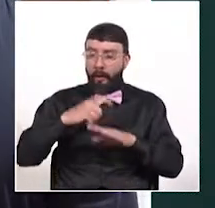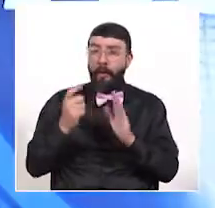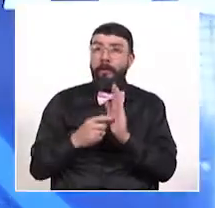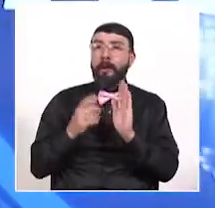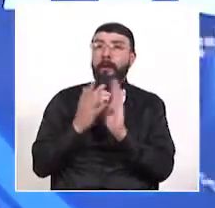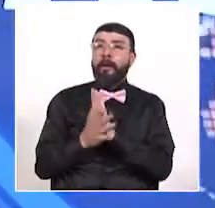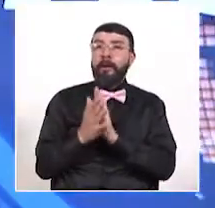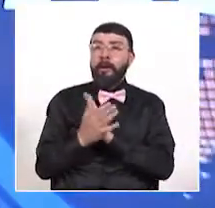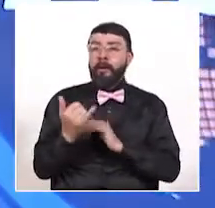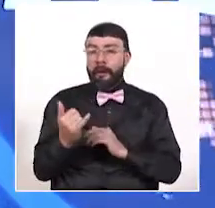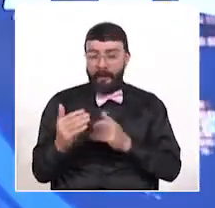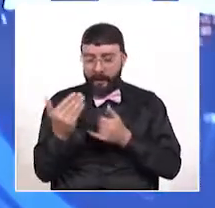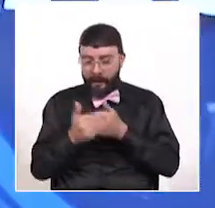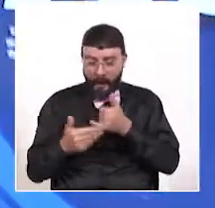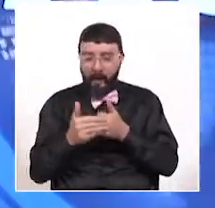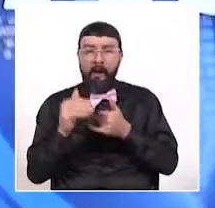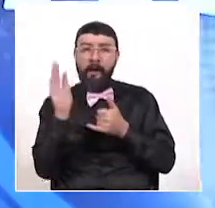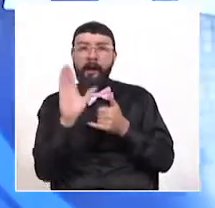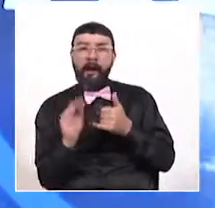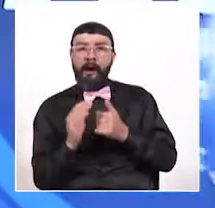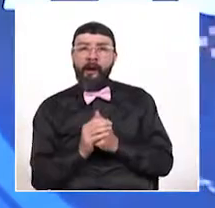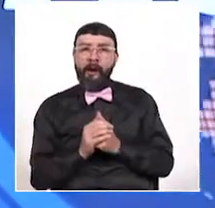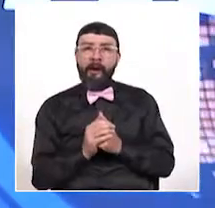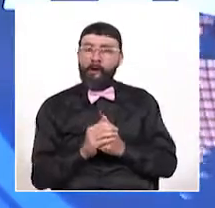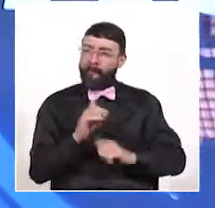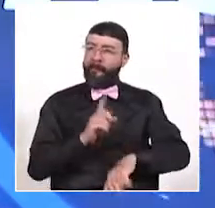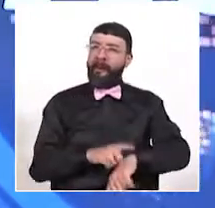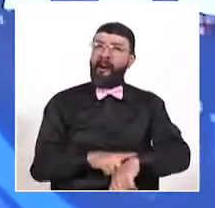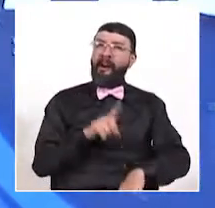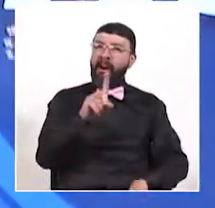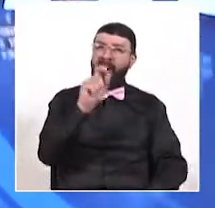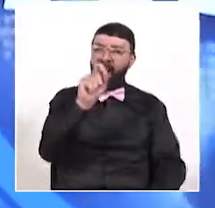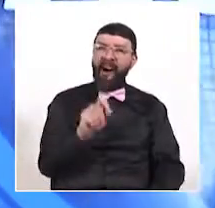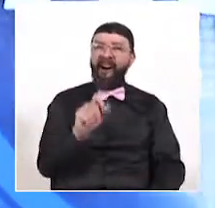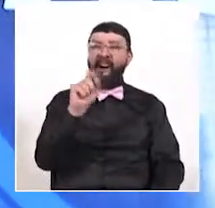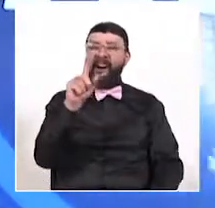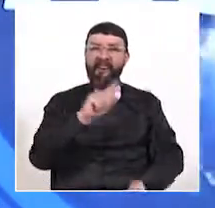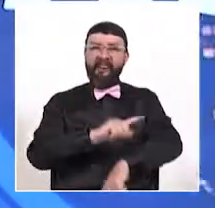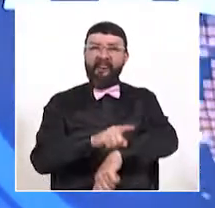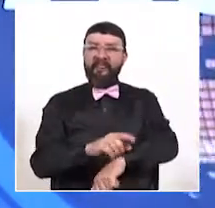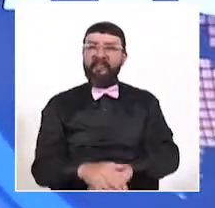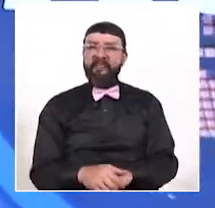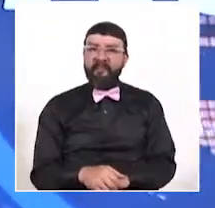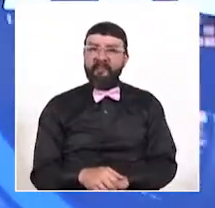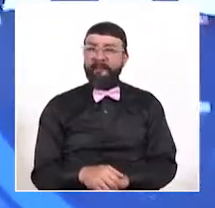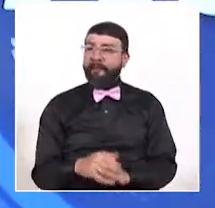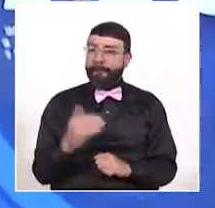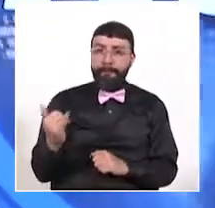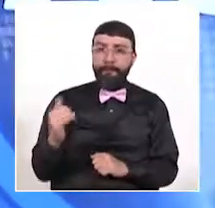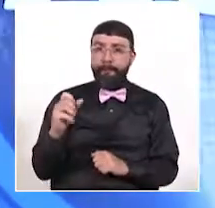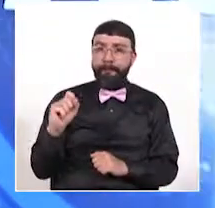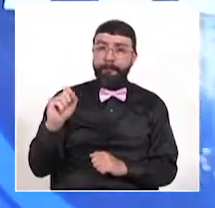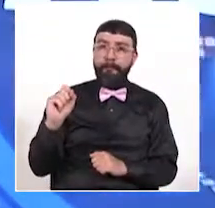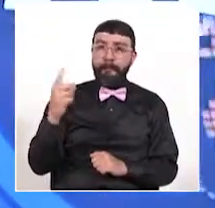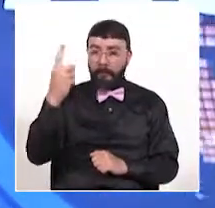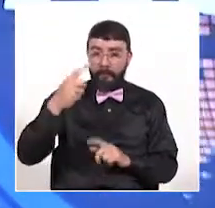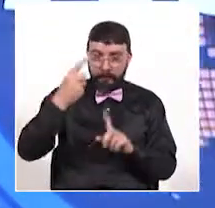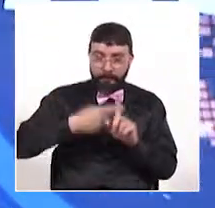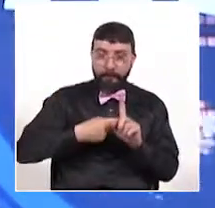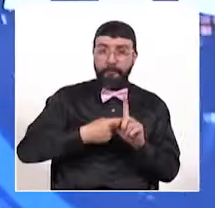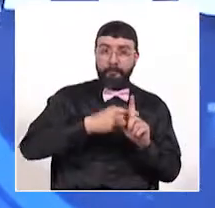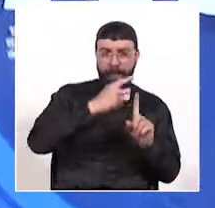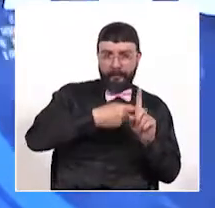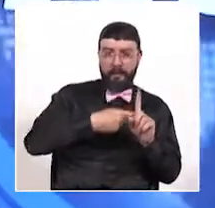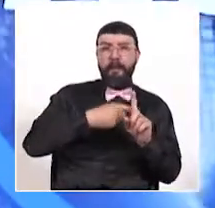desde el departamento del Quindío y es la una de la tarde, 11 minutos. Estos primeros dos meses del año 2021,